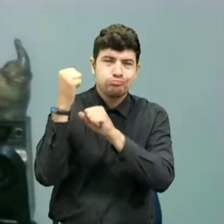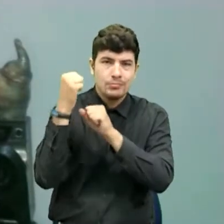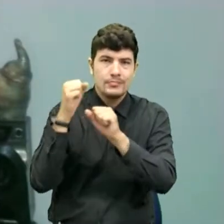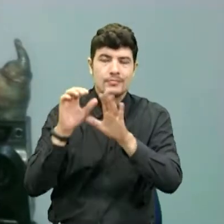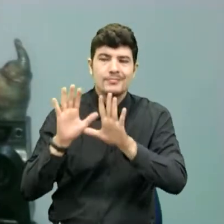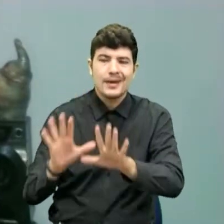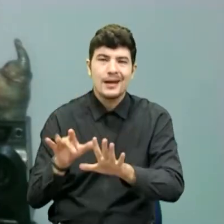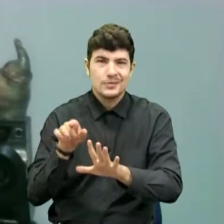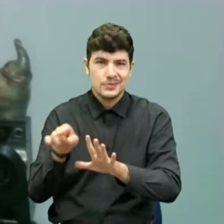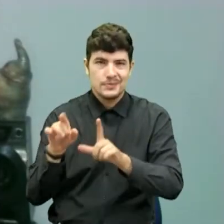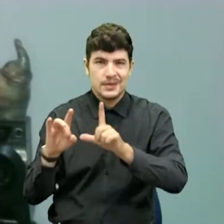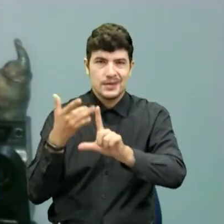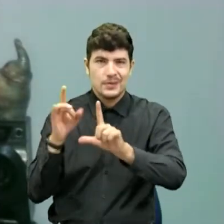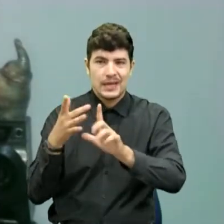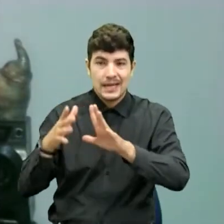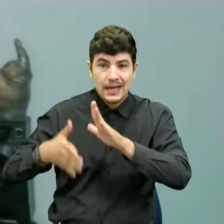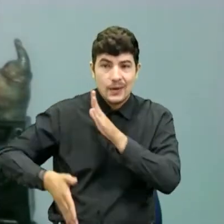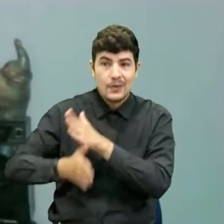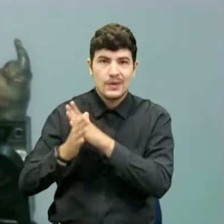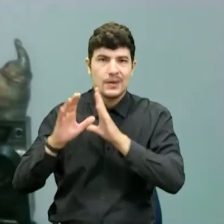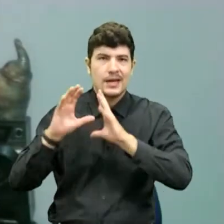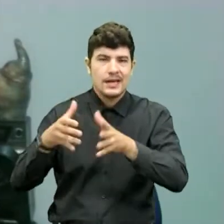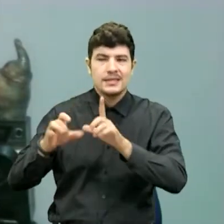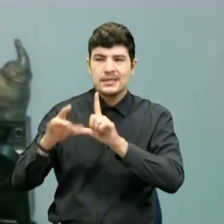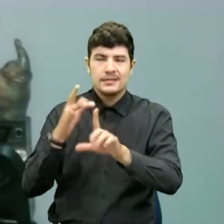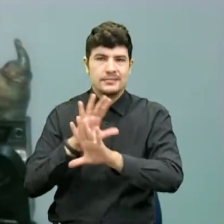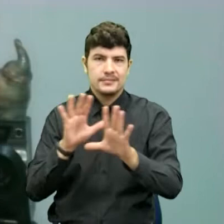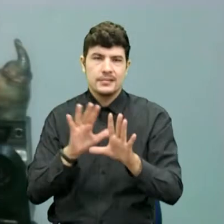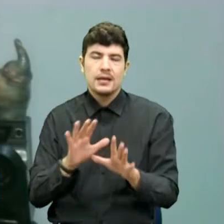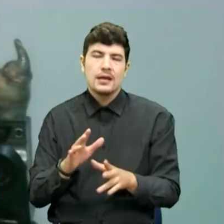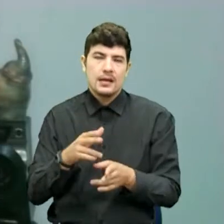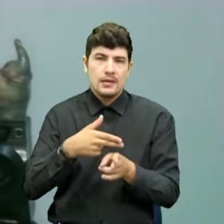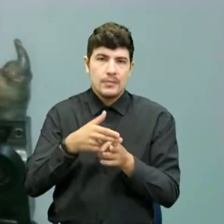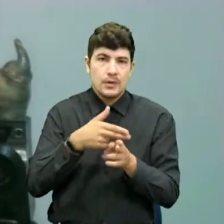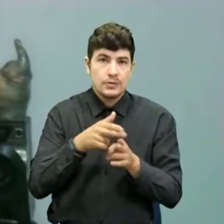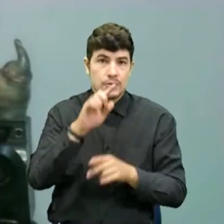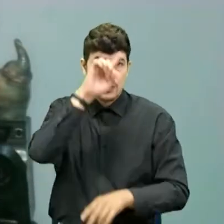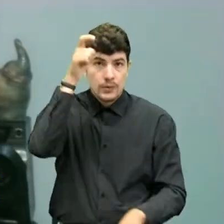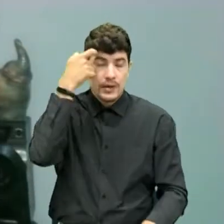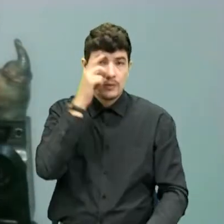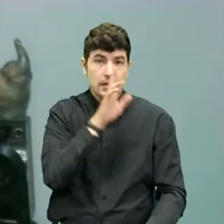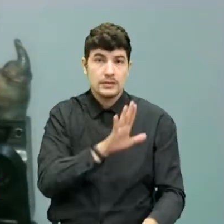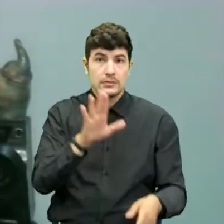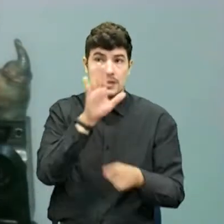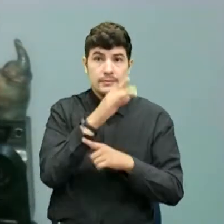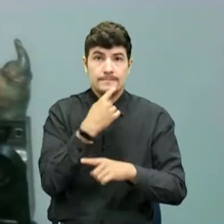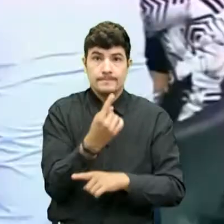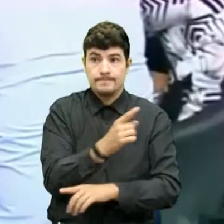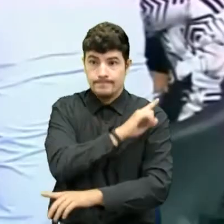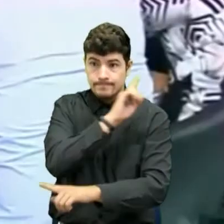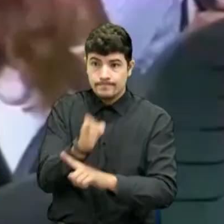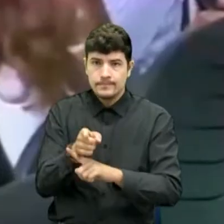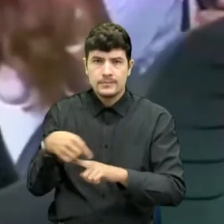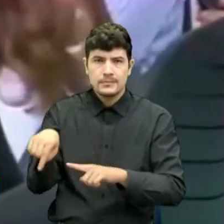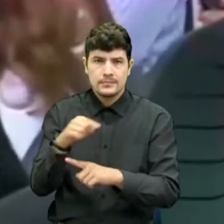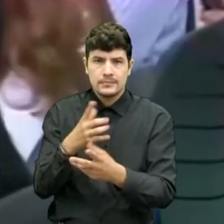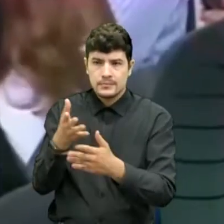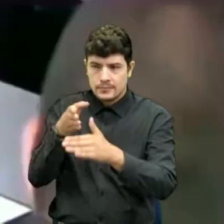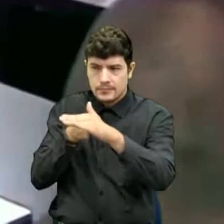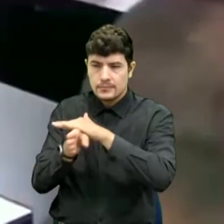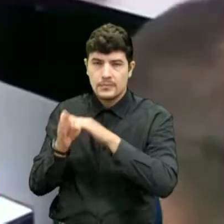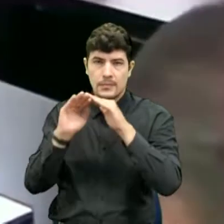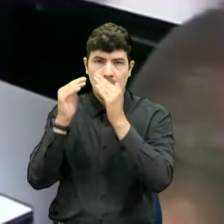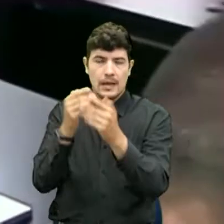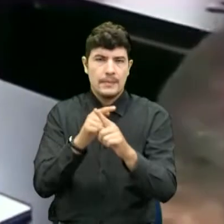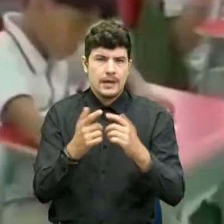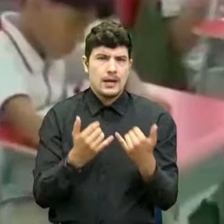gobierno ante lo que podría ser un eventual regreso a clases de forma alternativa. Hasta el momento el gobierno